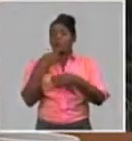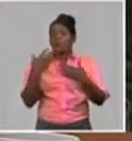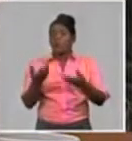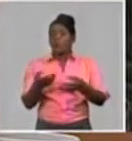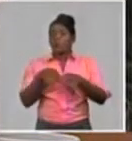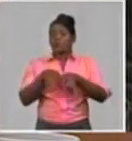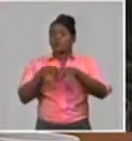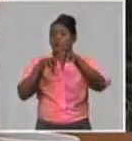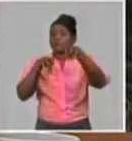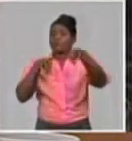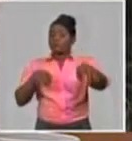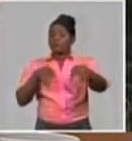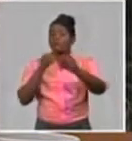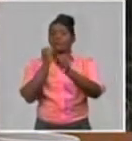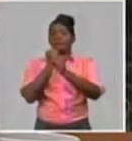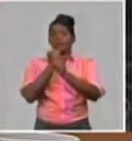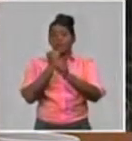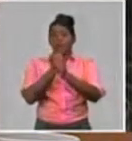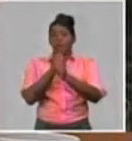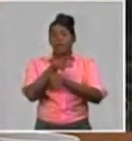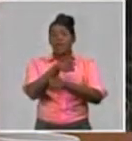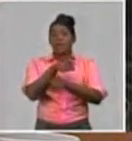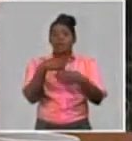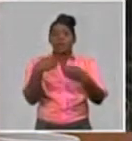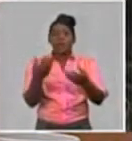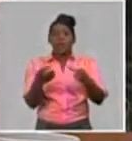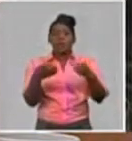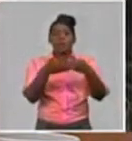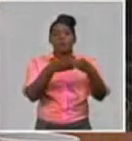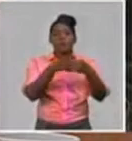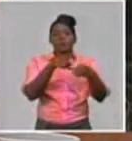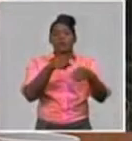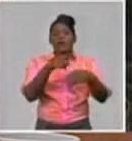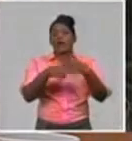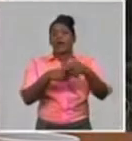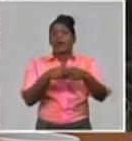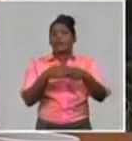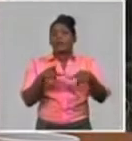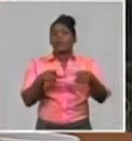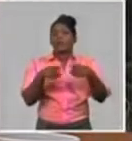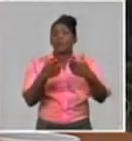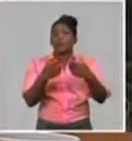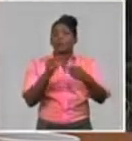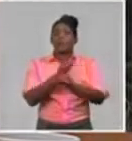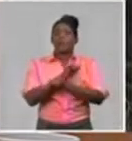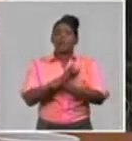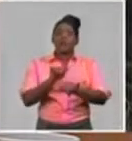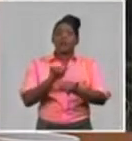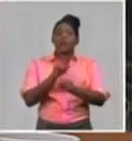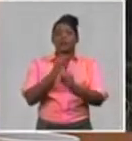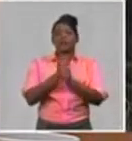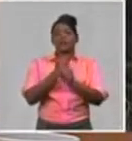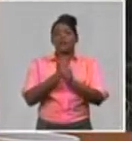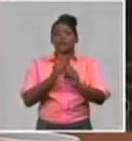modalidad de trabajo a distancia, cumpliendo con las condiciones recogidas en el suplemento contractual.